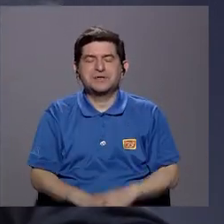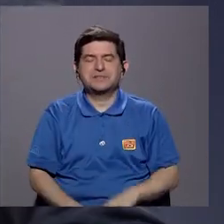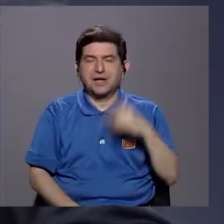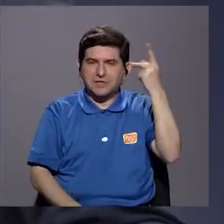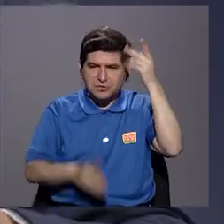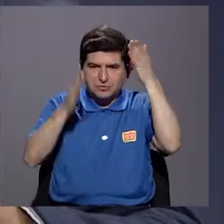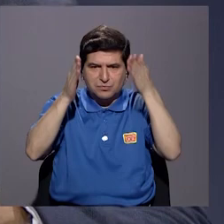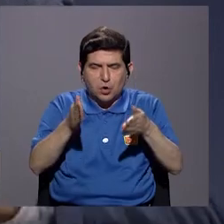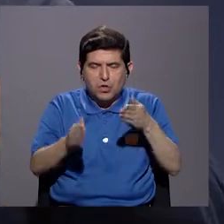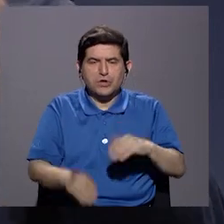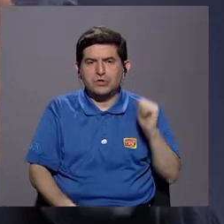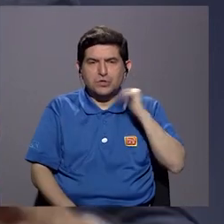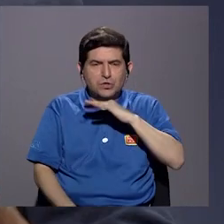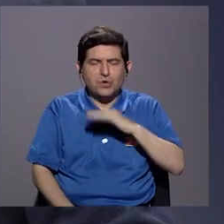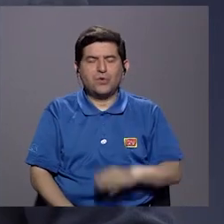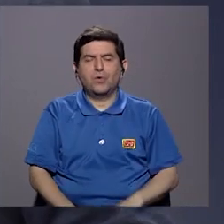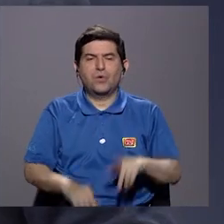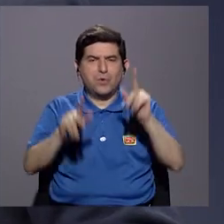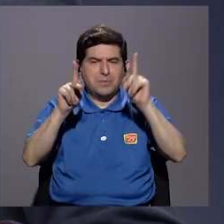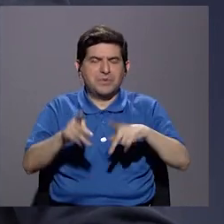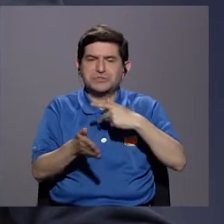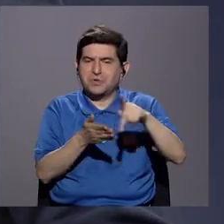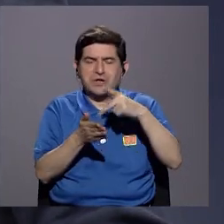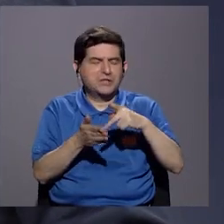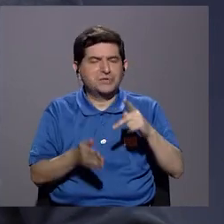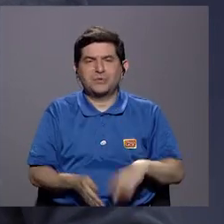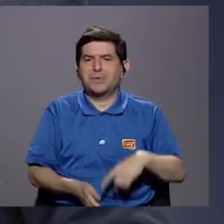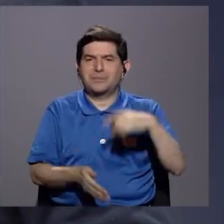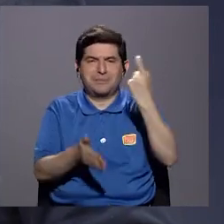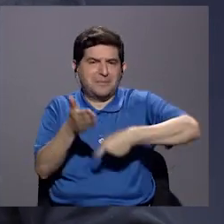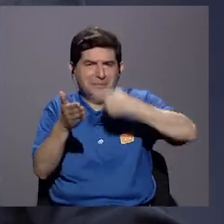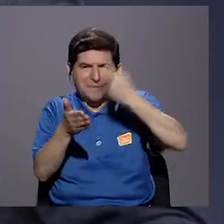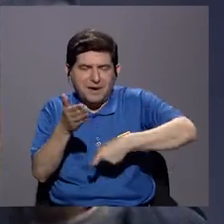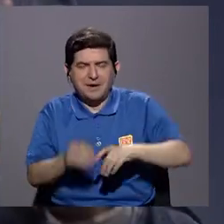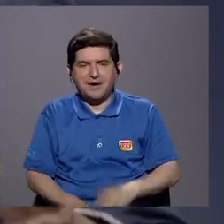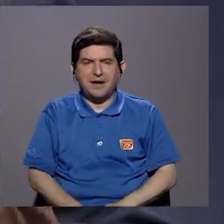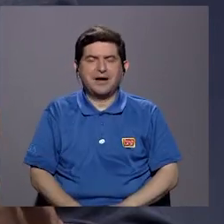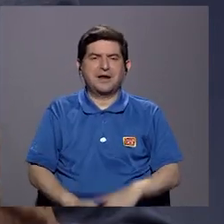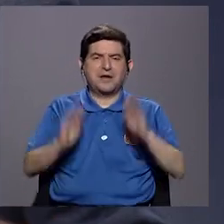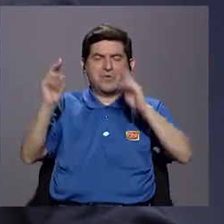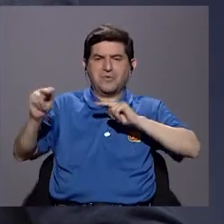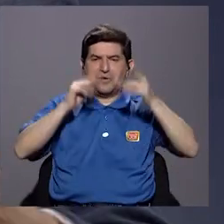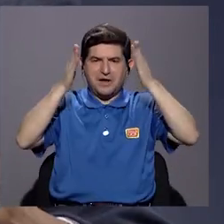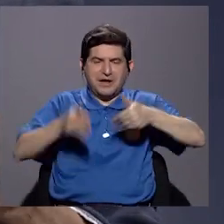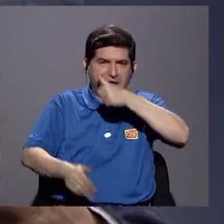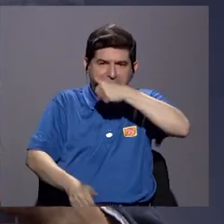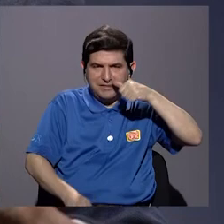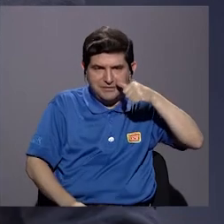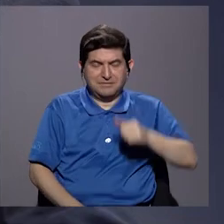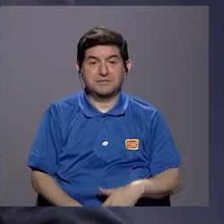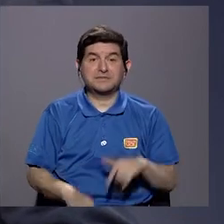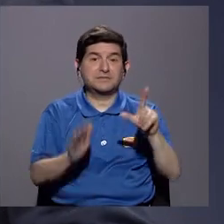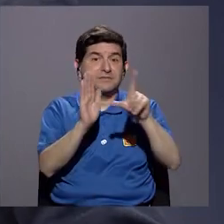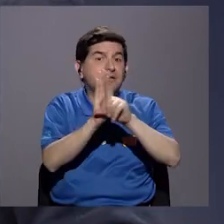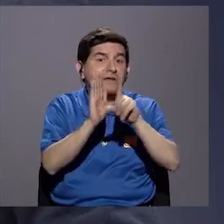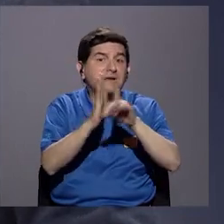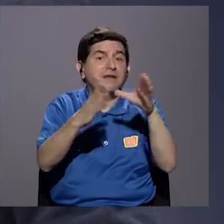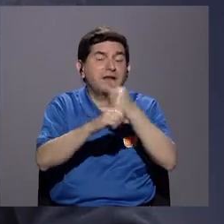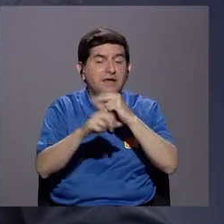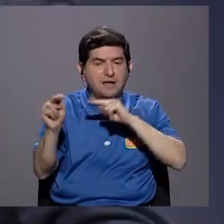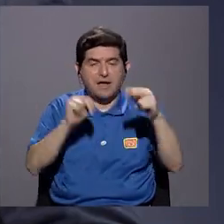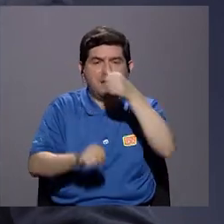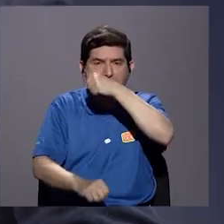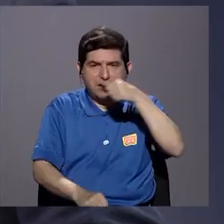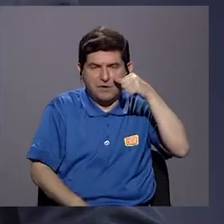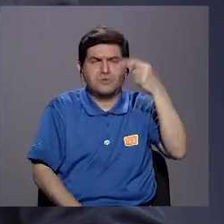los políticos corruptos y los estafadores y los que no pagan impuestos y los grandes capos de la droga. Y se hacen leyes, por ejemplo, en materia de